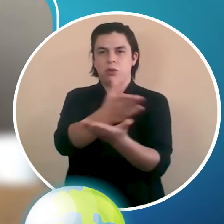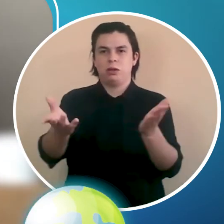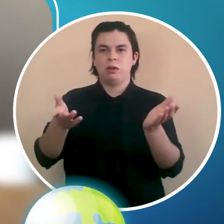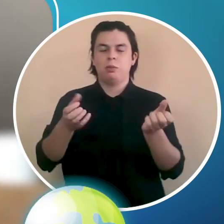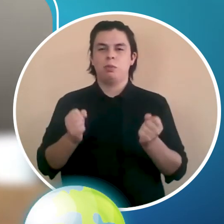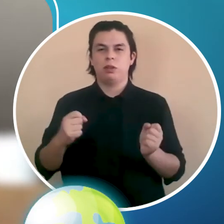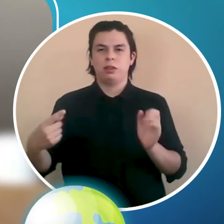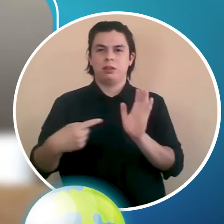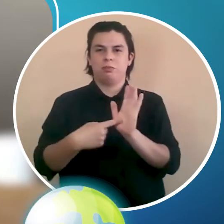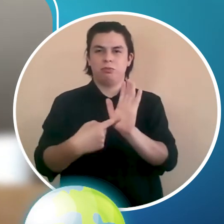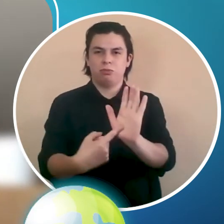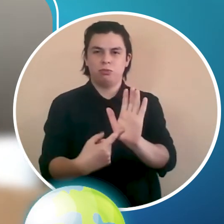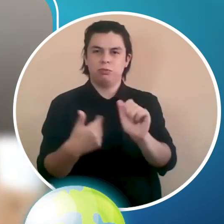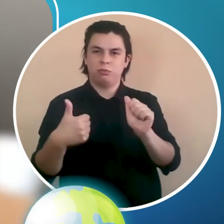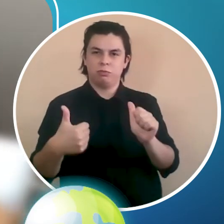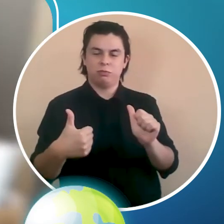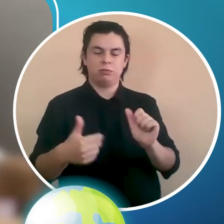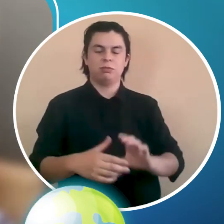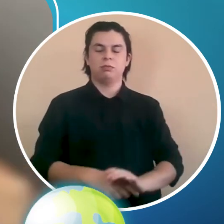para que ustedes lo puedan ver bien.